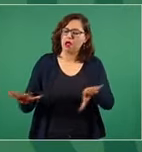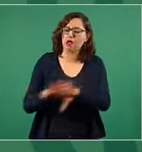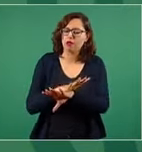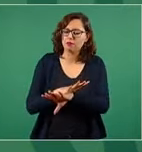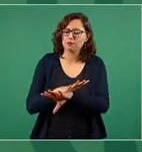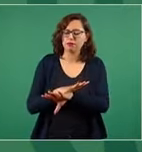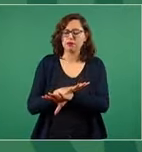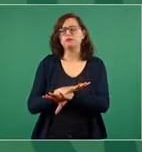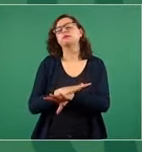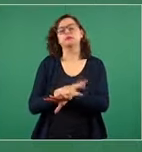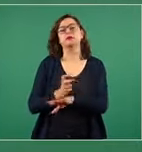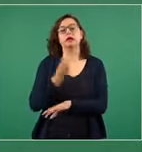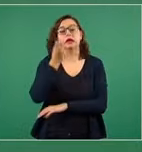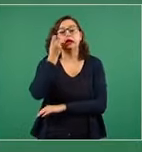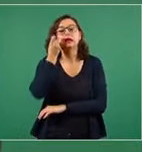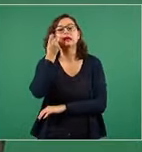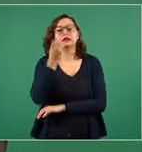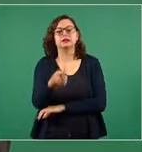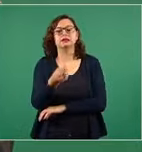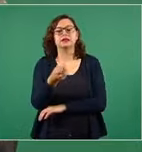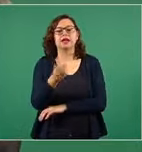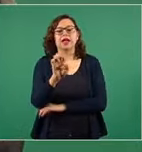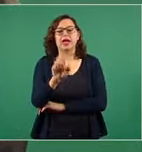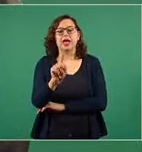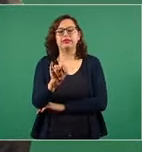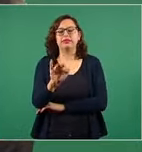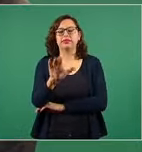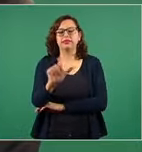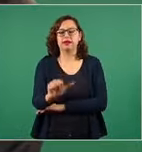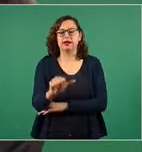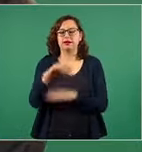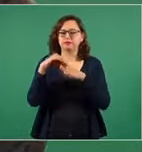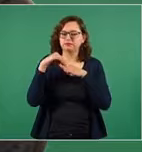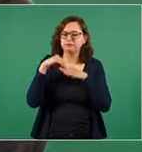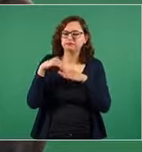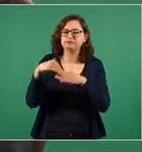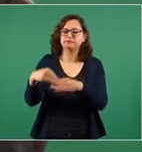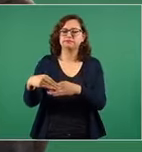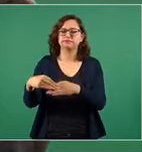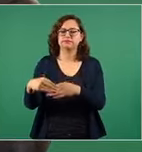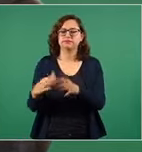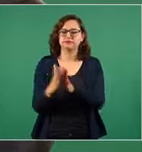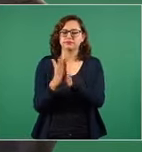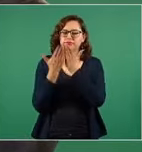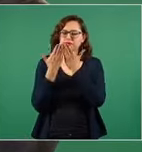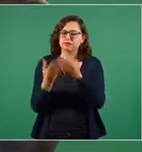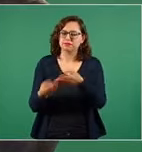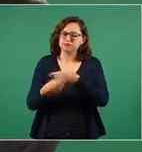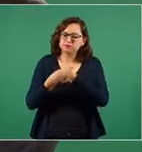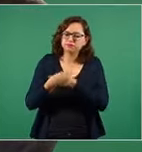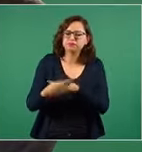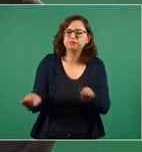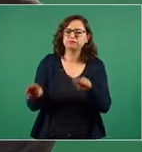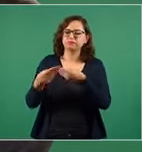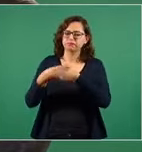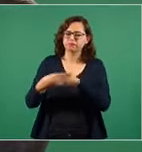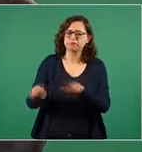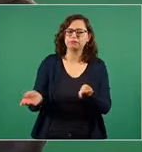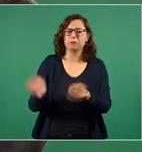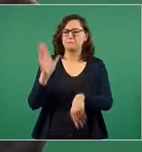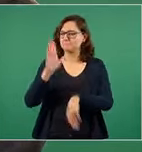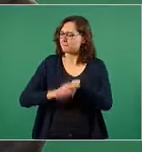guía ética para la transformación se distribuya más, ya se entregó,